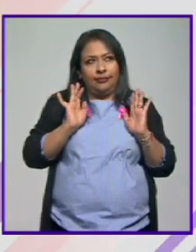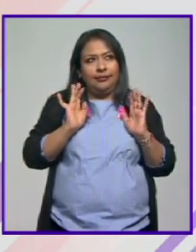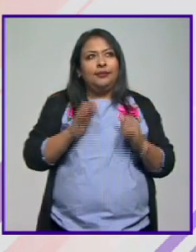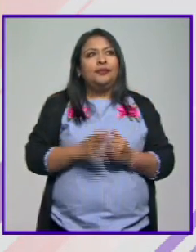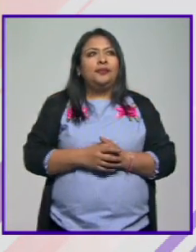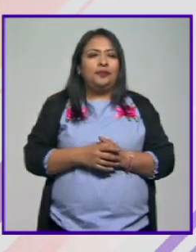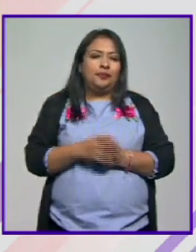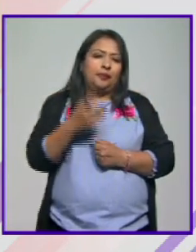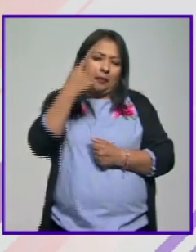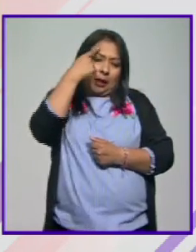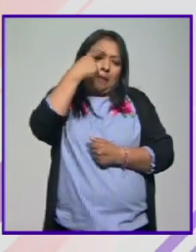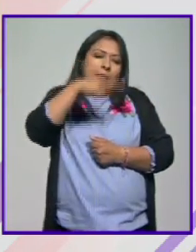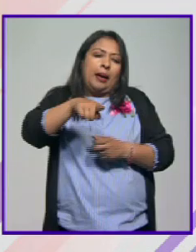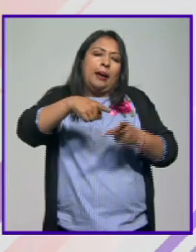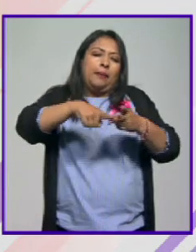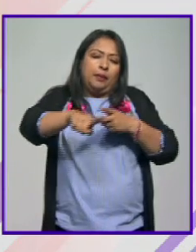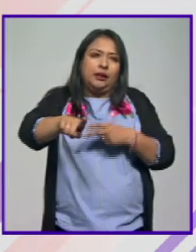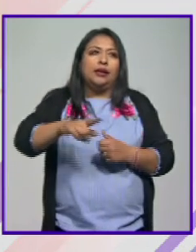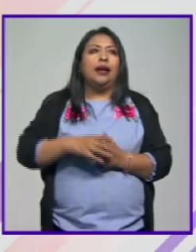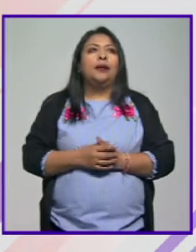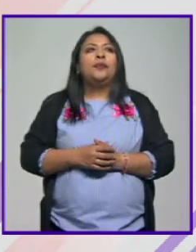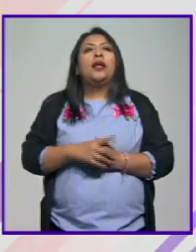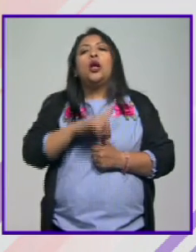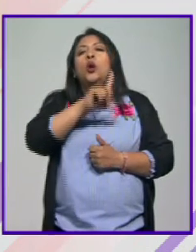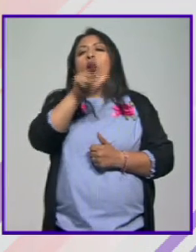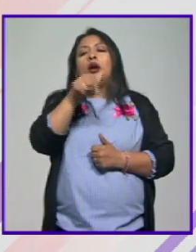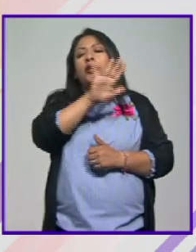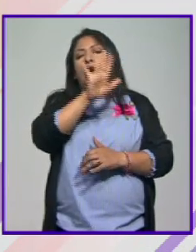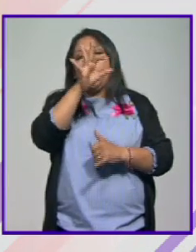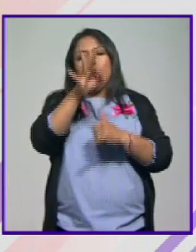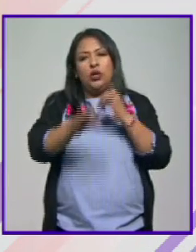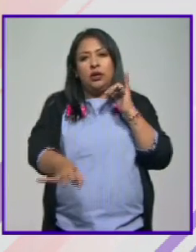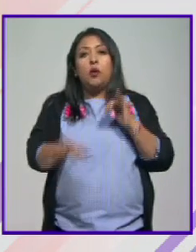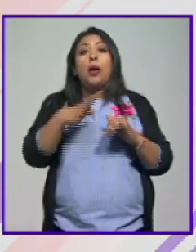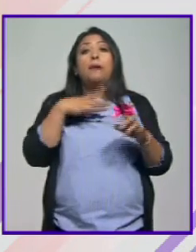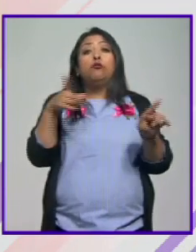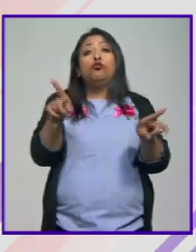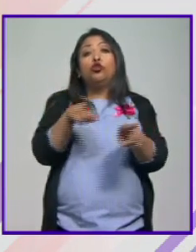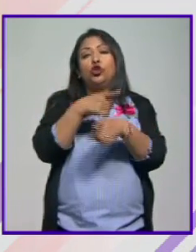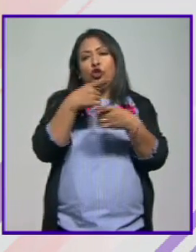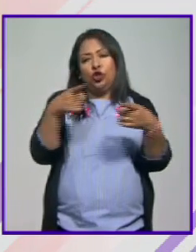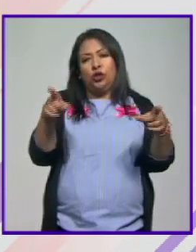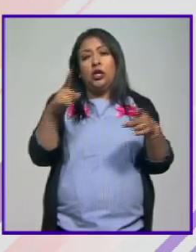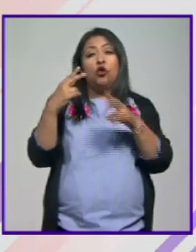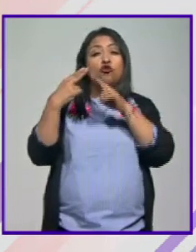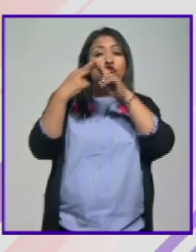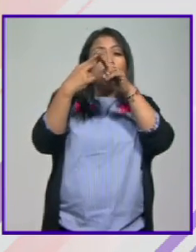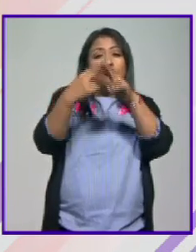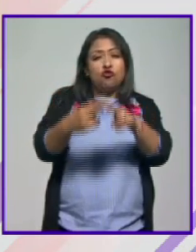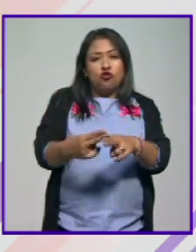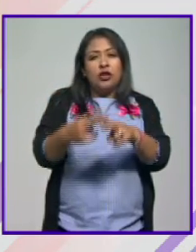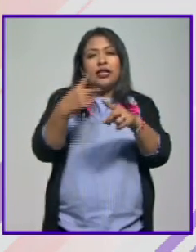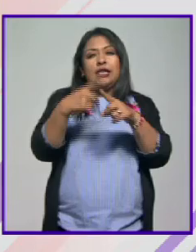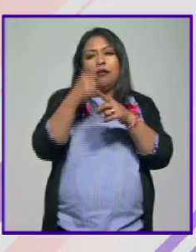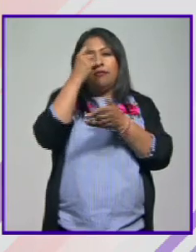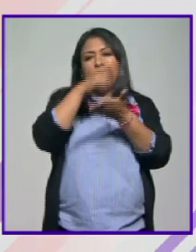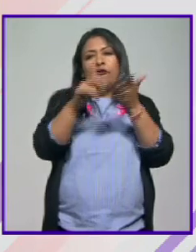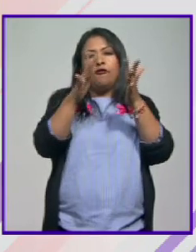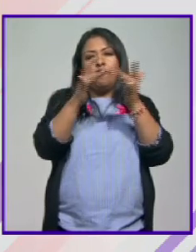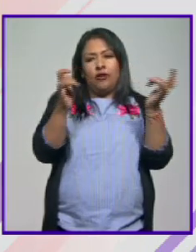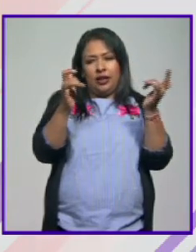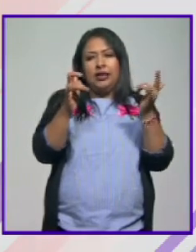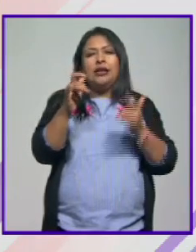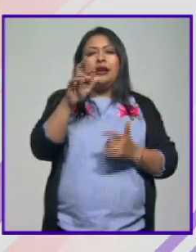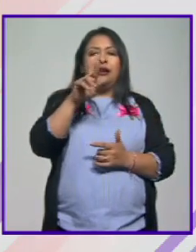qué no? eso para comenzar y bueno para finalizar entonces tenemos música tenemos el aniversario del compositor francés